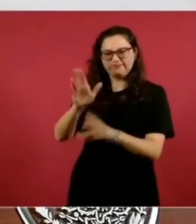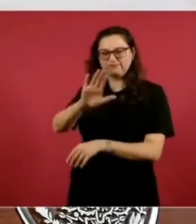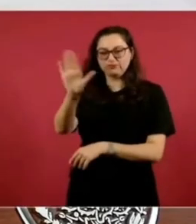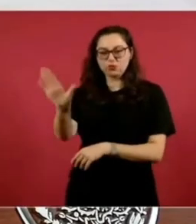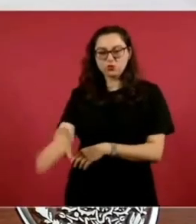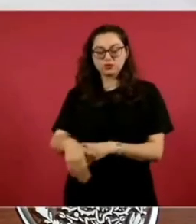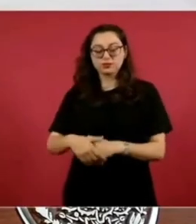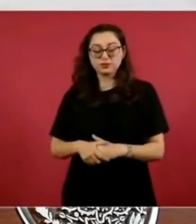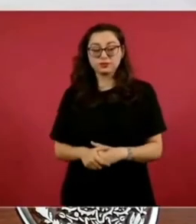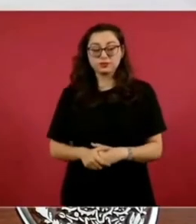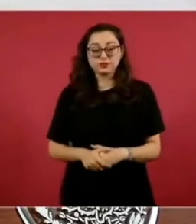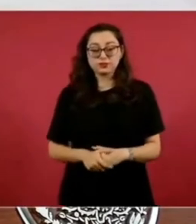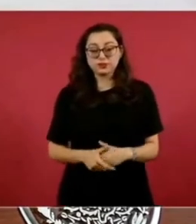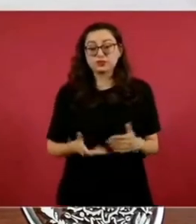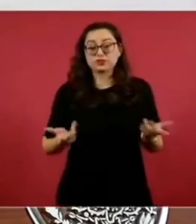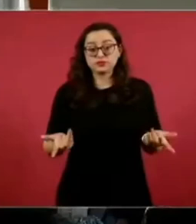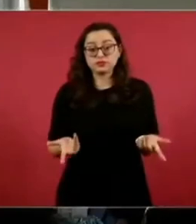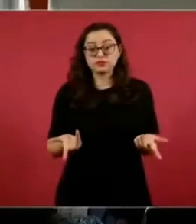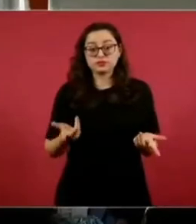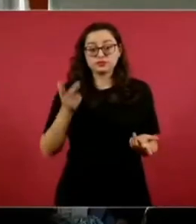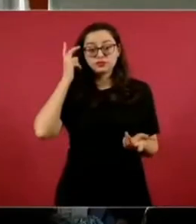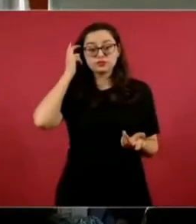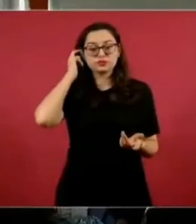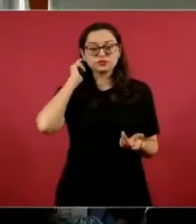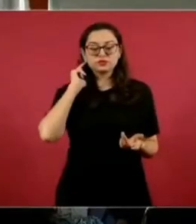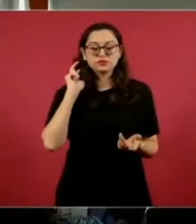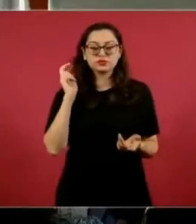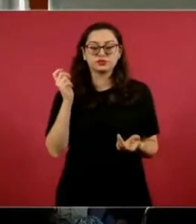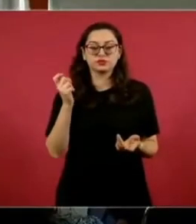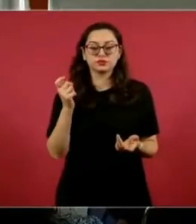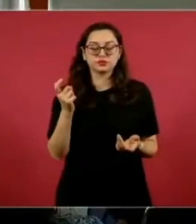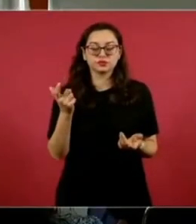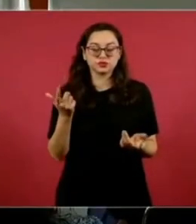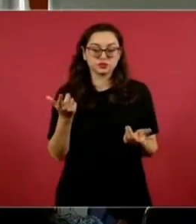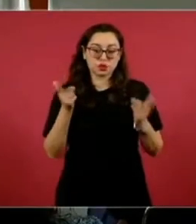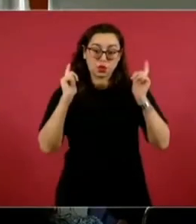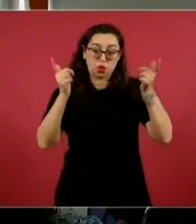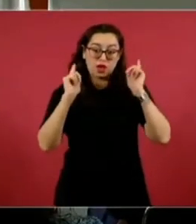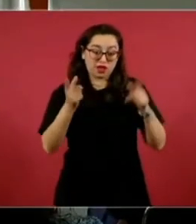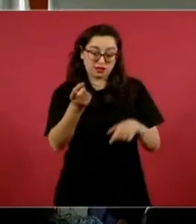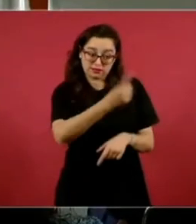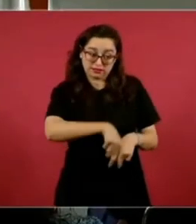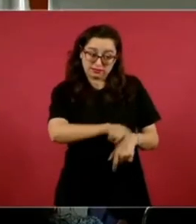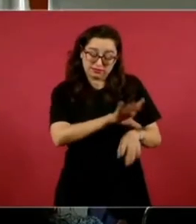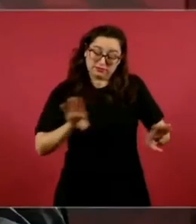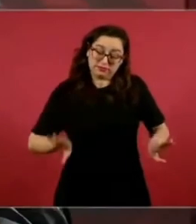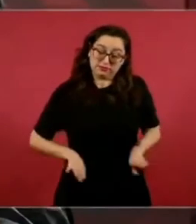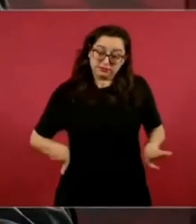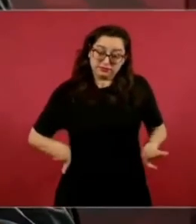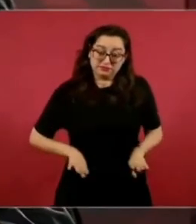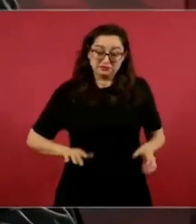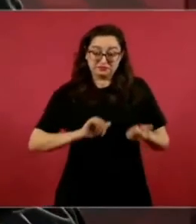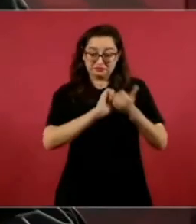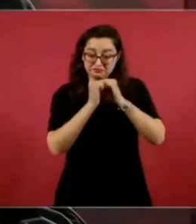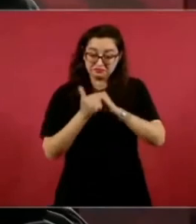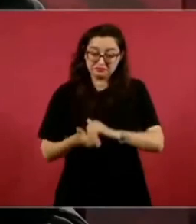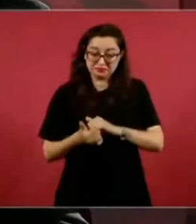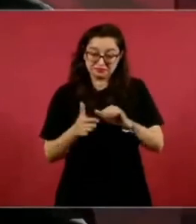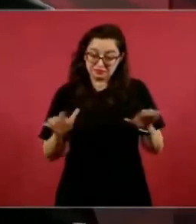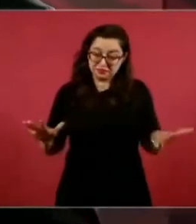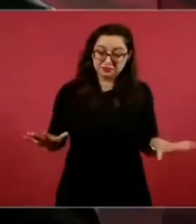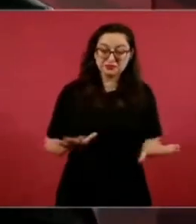Entonces, ojalá y cambien, hay